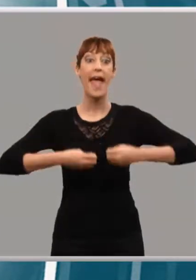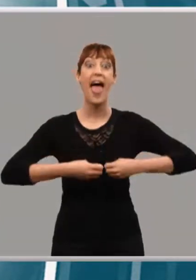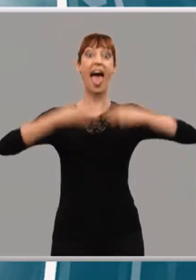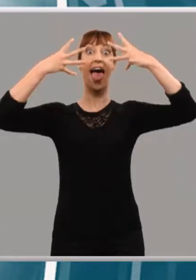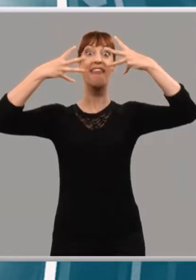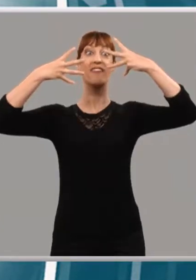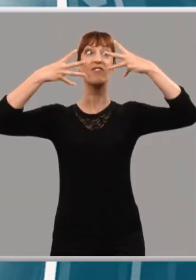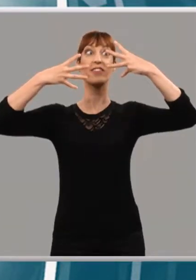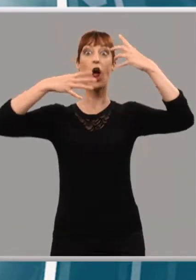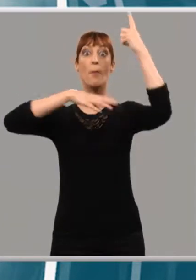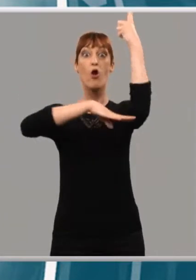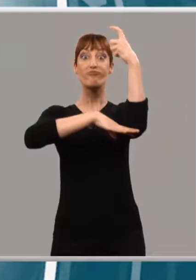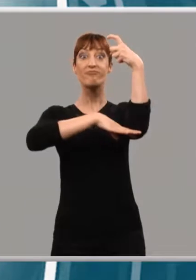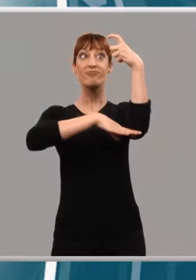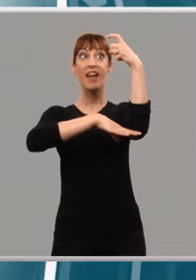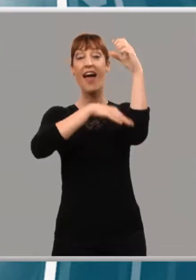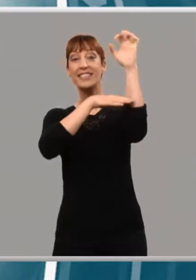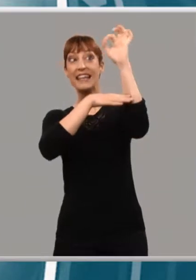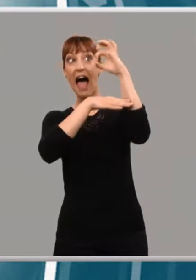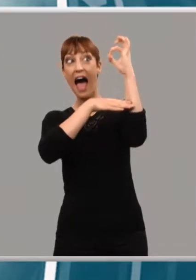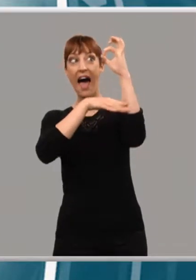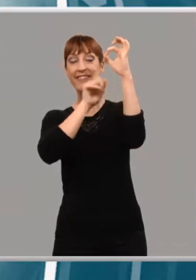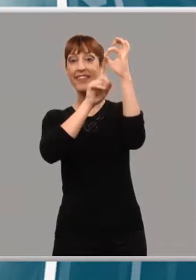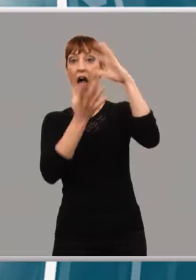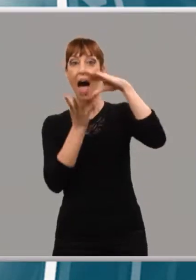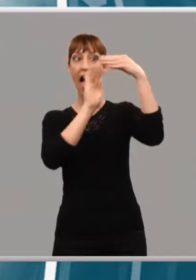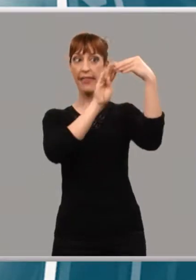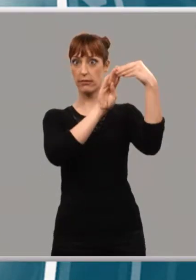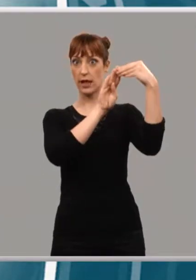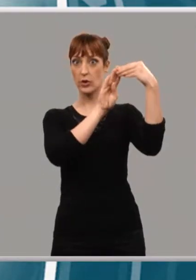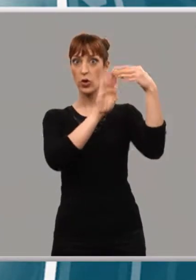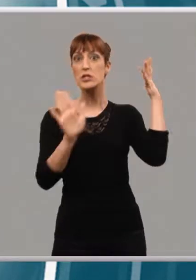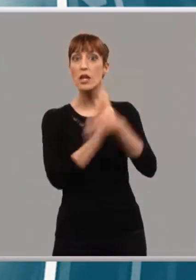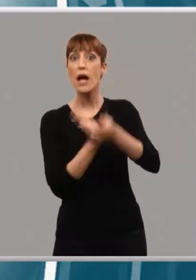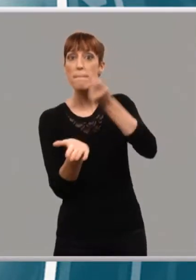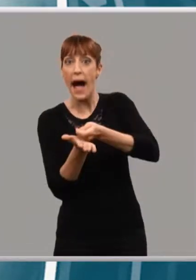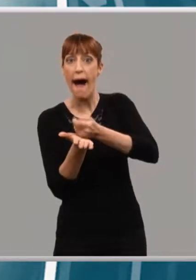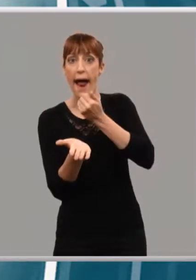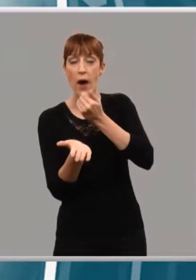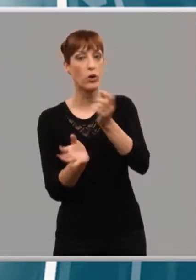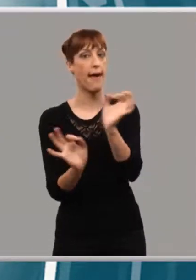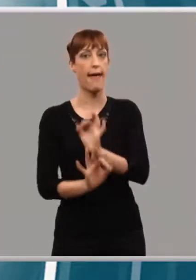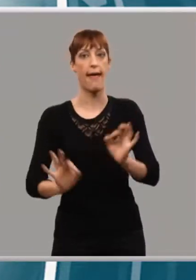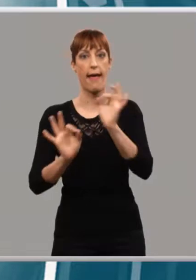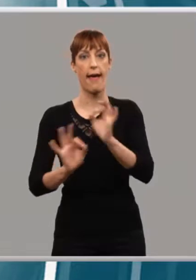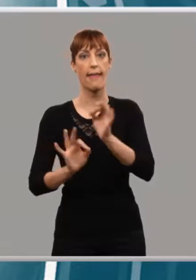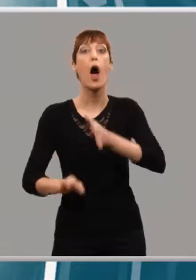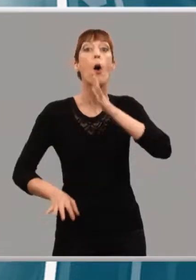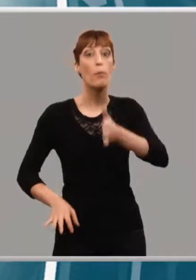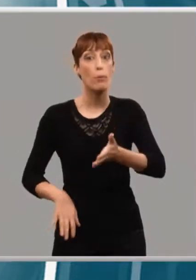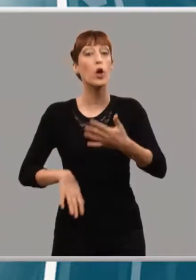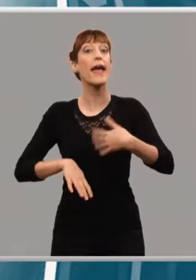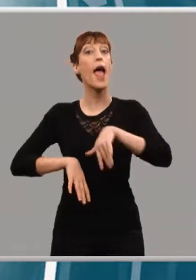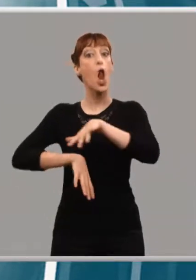adaptar las antenas. Eso sí, hacerlo no implicará coste alguno. El gobierno ha previsto ayudas que de hecho pueden